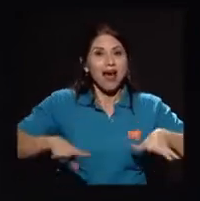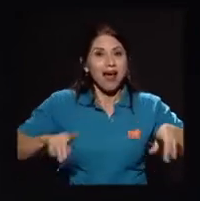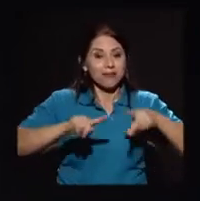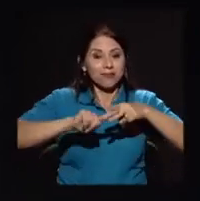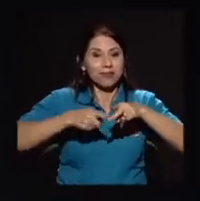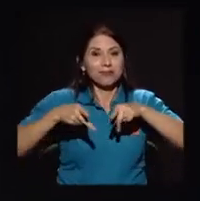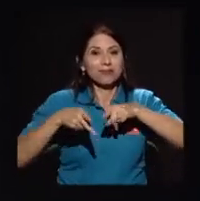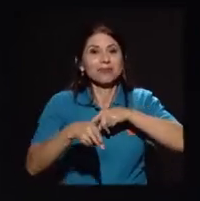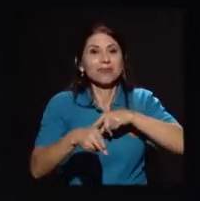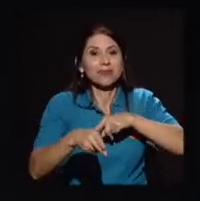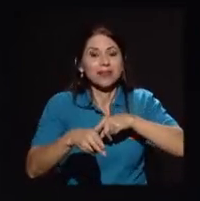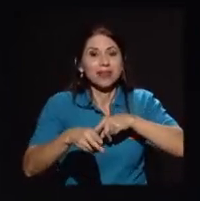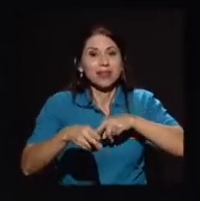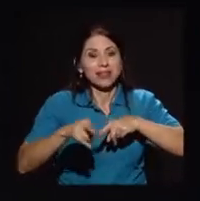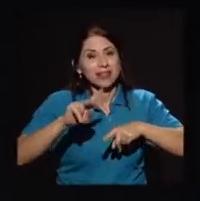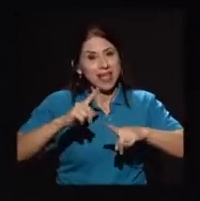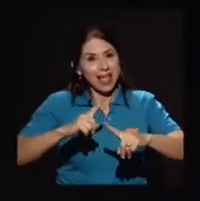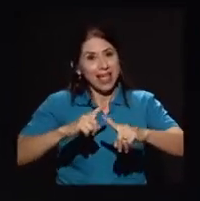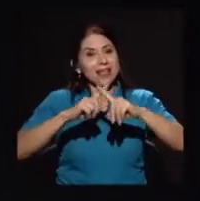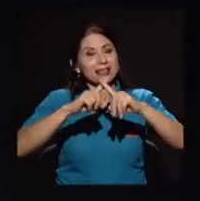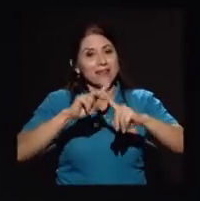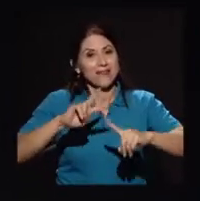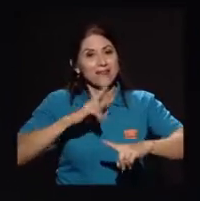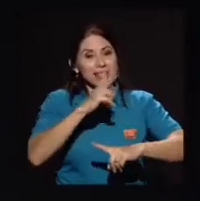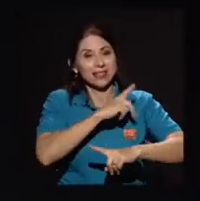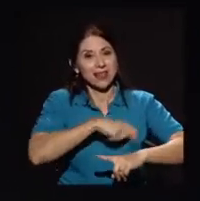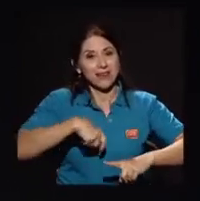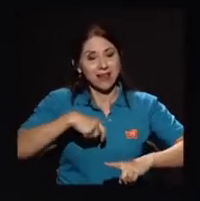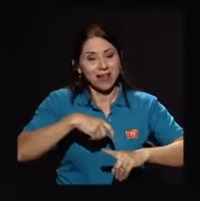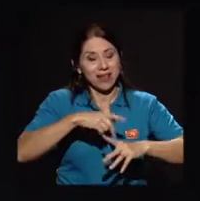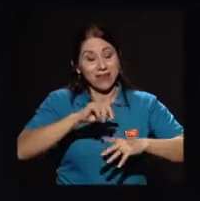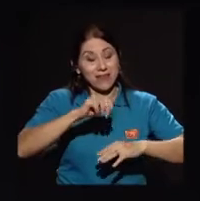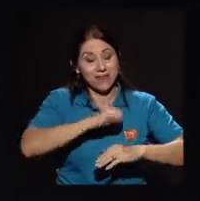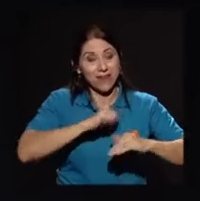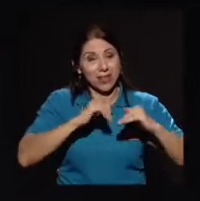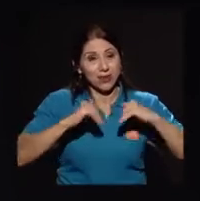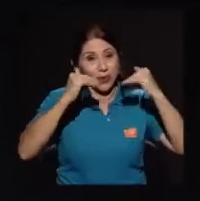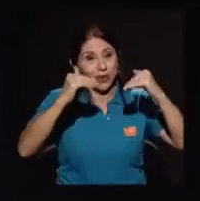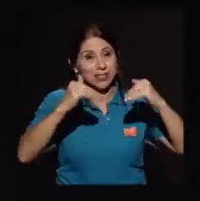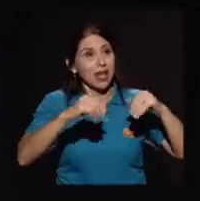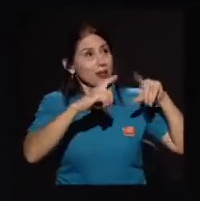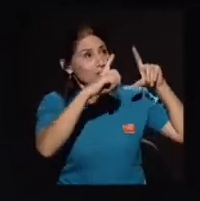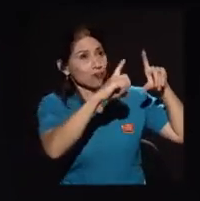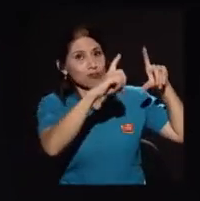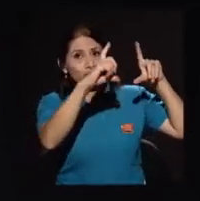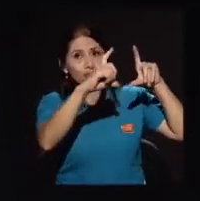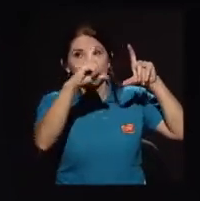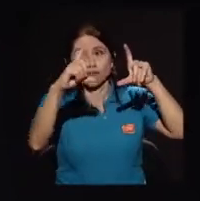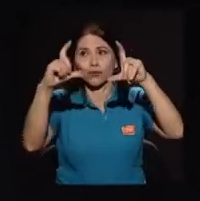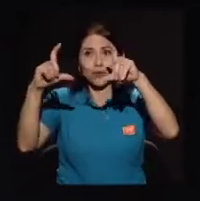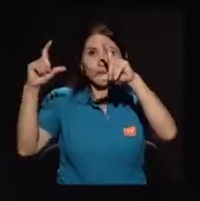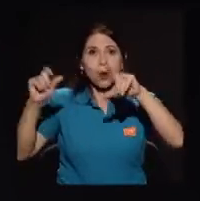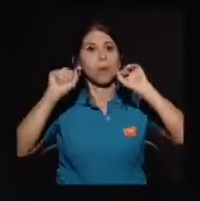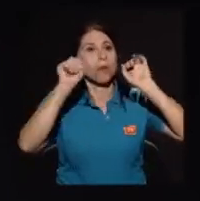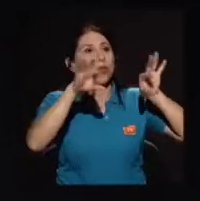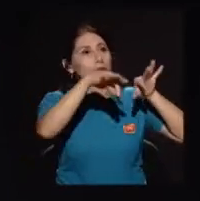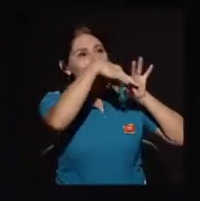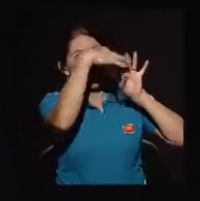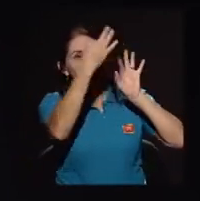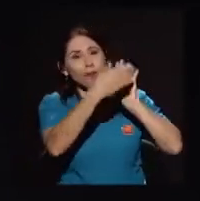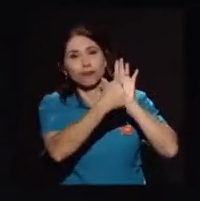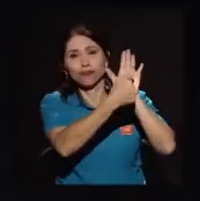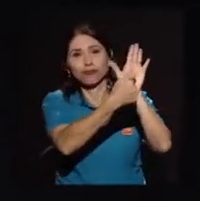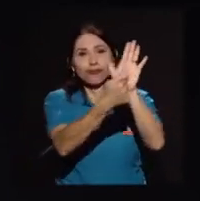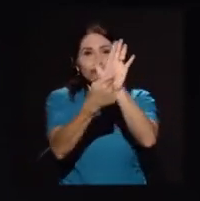de velar las fotografías de los exvicerrectores, y lo más importante, compartir todas las anécdotas y